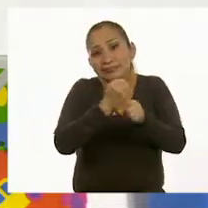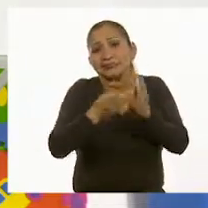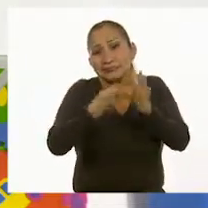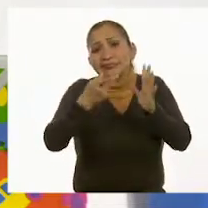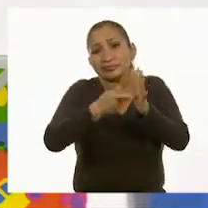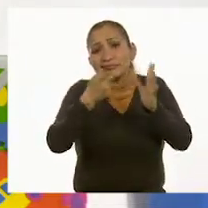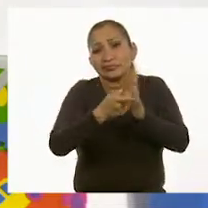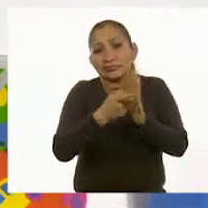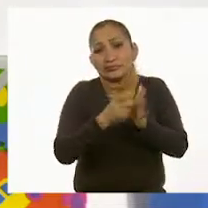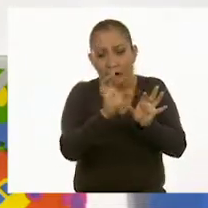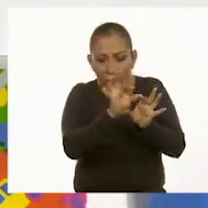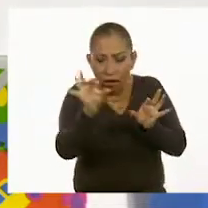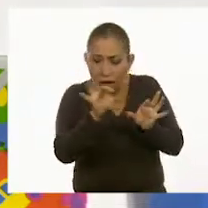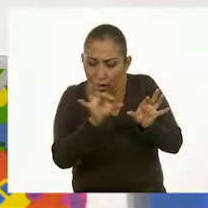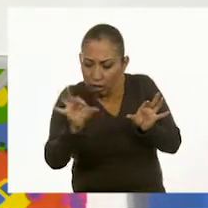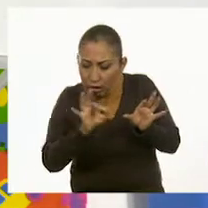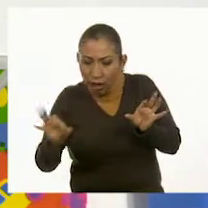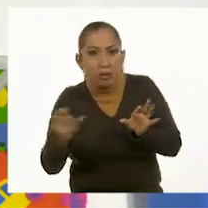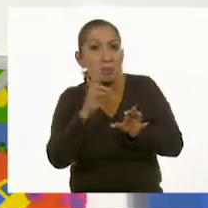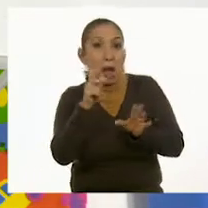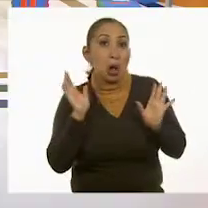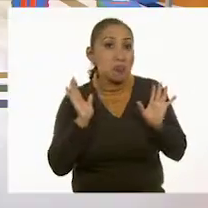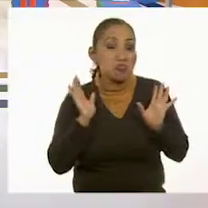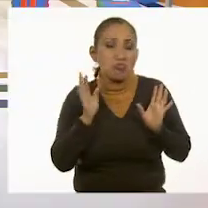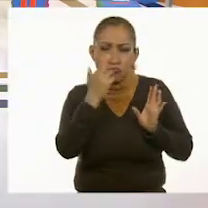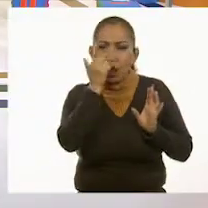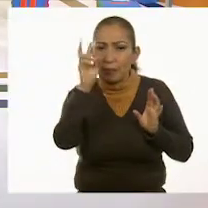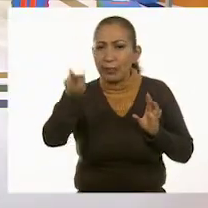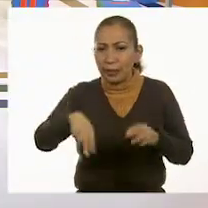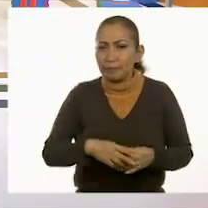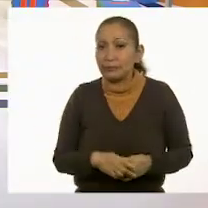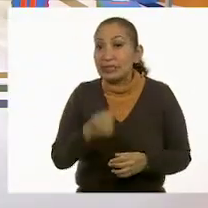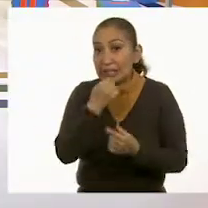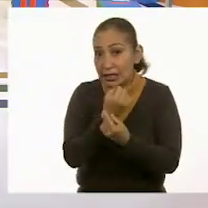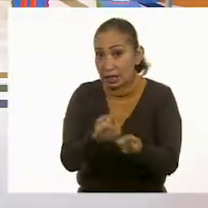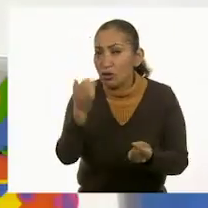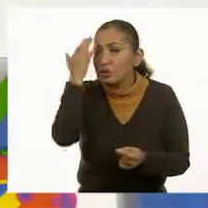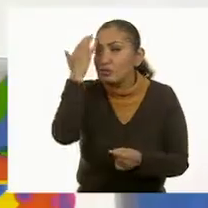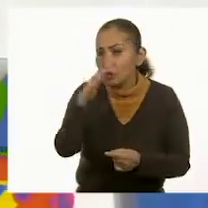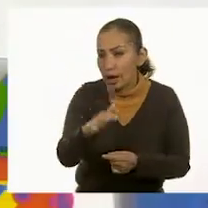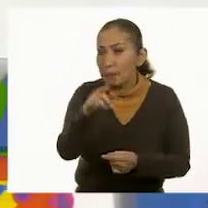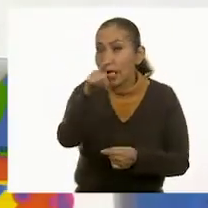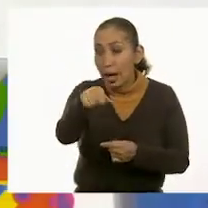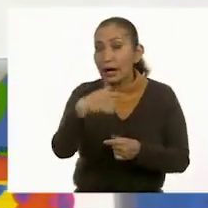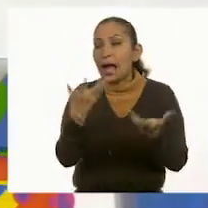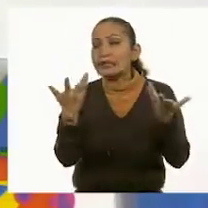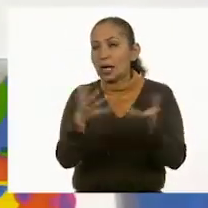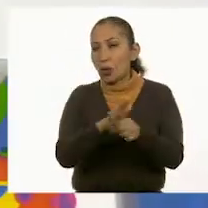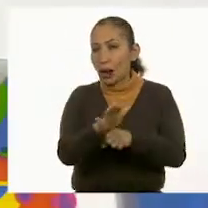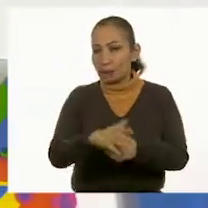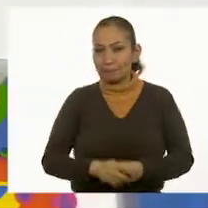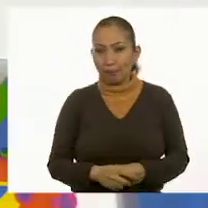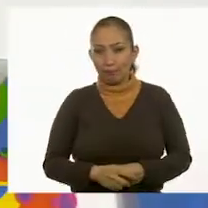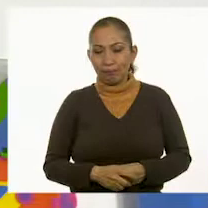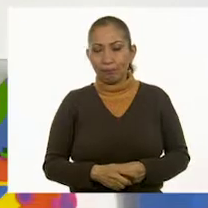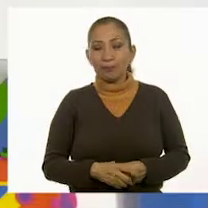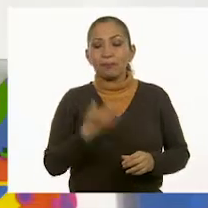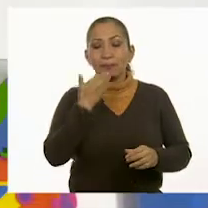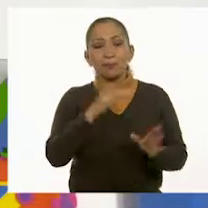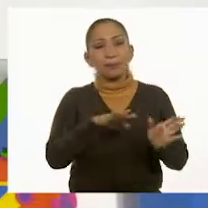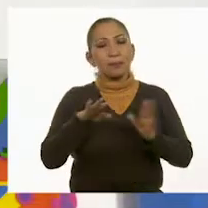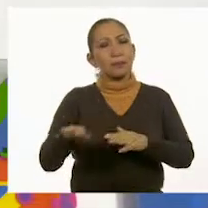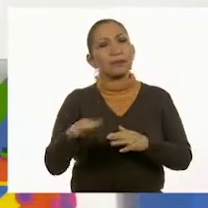que no tengamos estos errores. Exacto. Tienes toda la razón. Si es que niños y niñas ya saben, ¿qué debemos de hacer? Bueno,